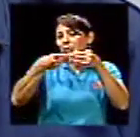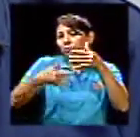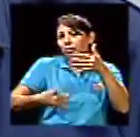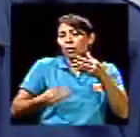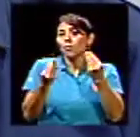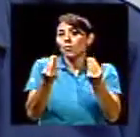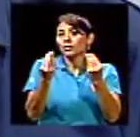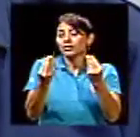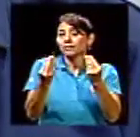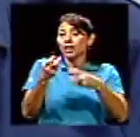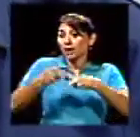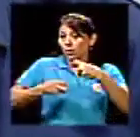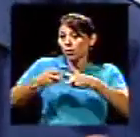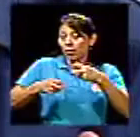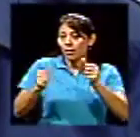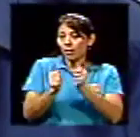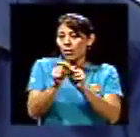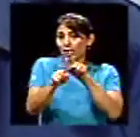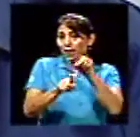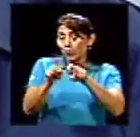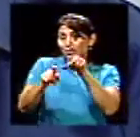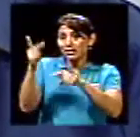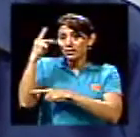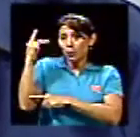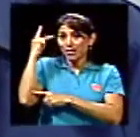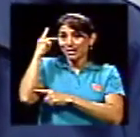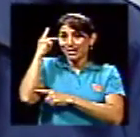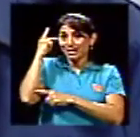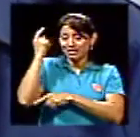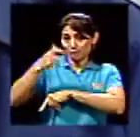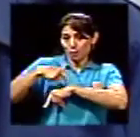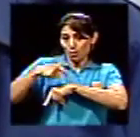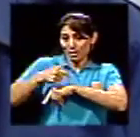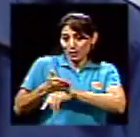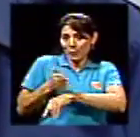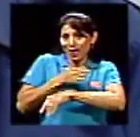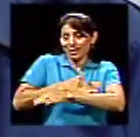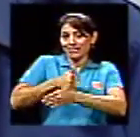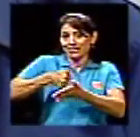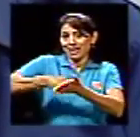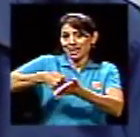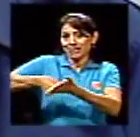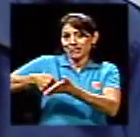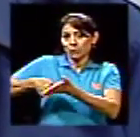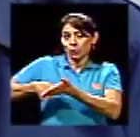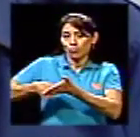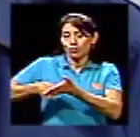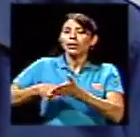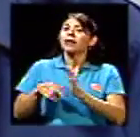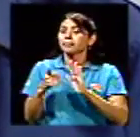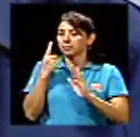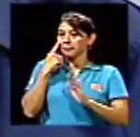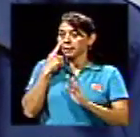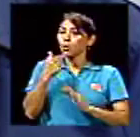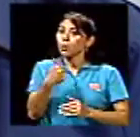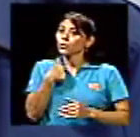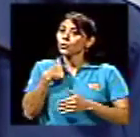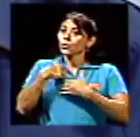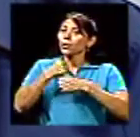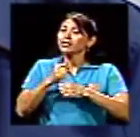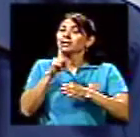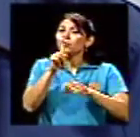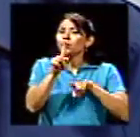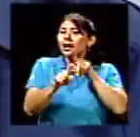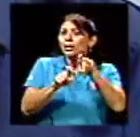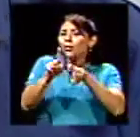encuestas políticas, estas del periodo de elección, es que uno cuando hace una encuesta trata de estimar un valor